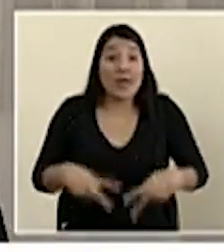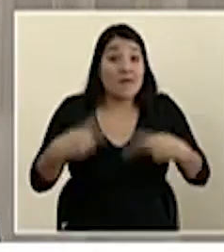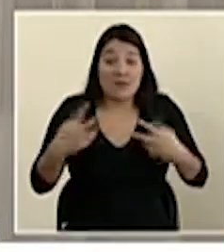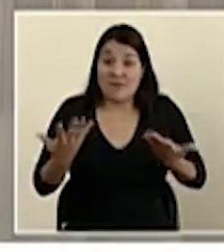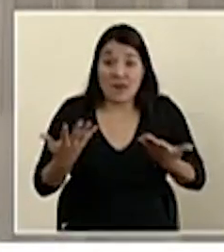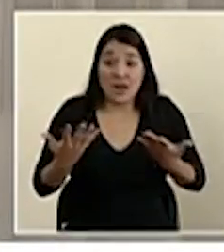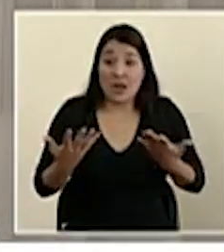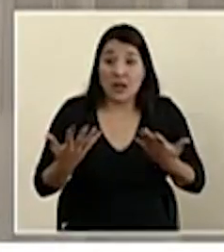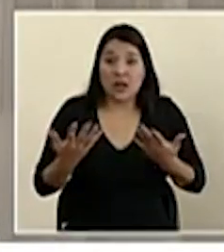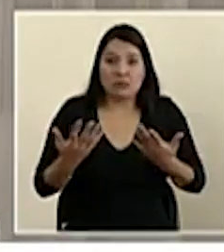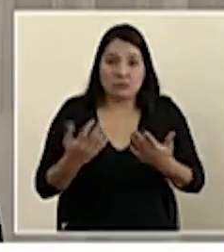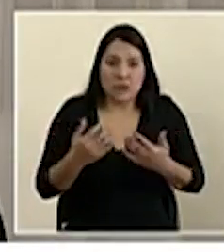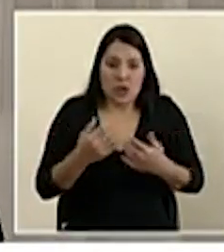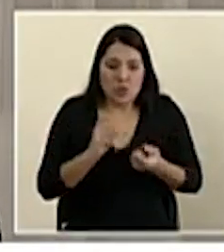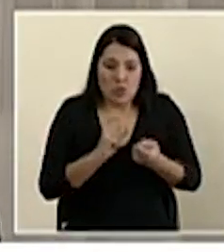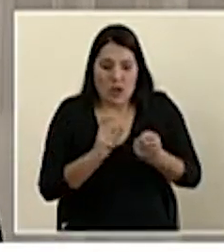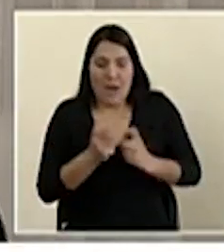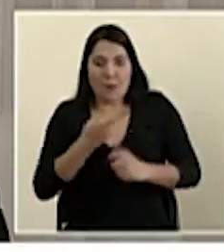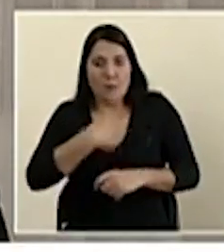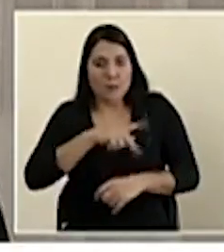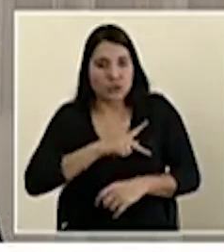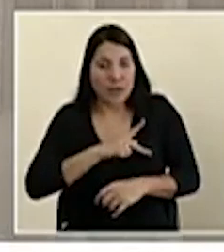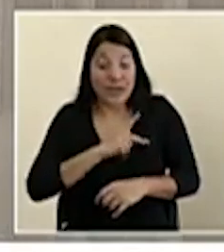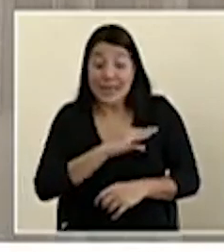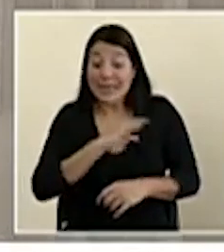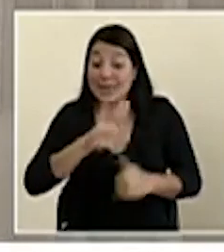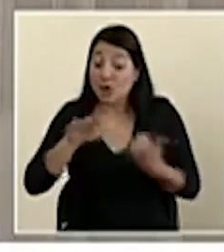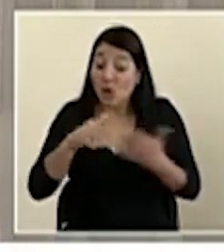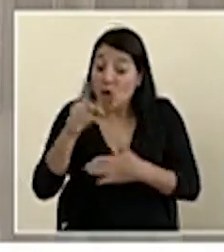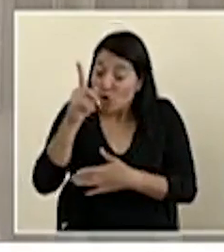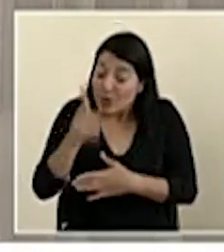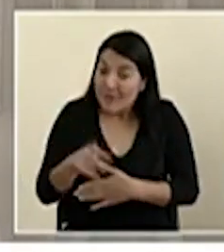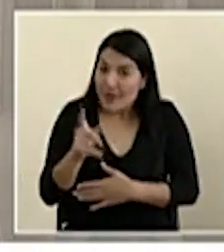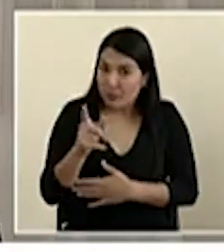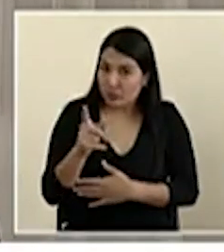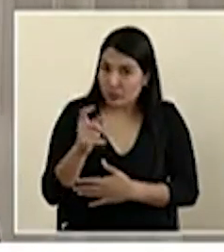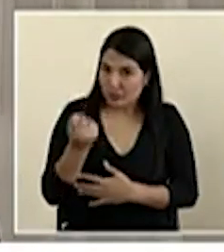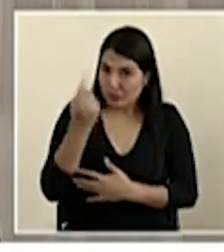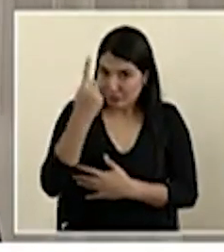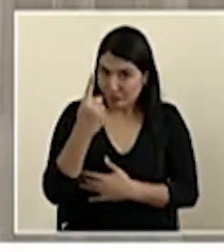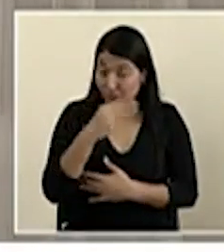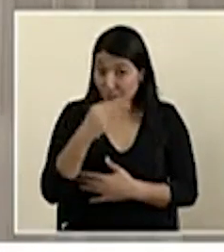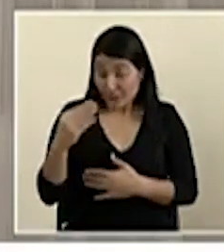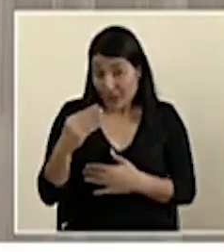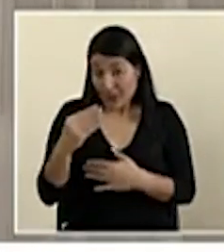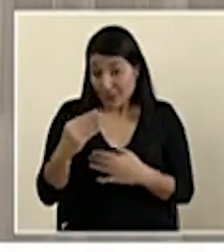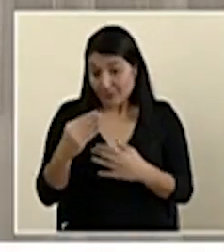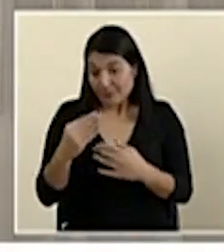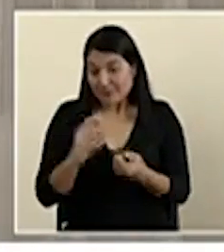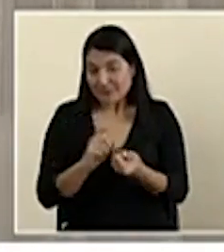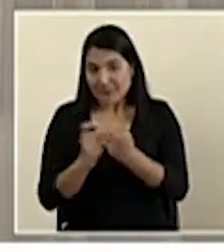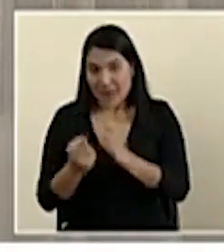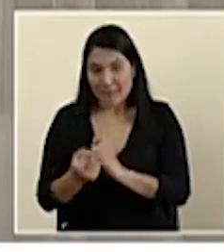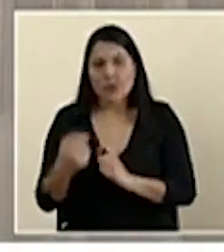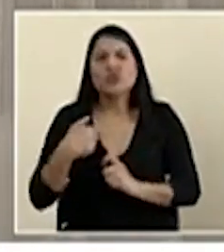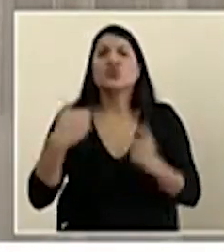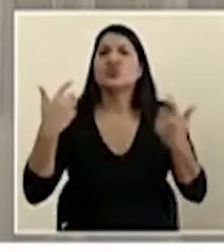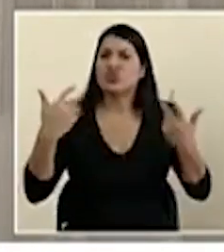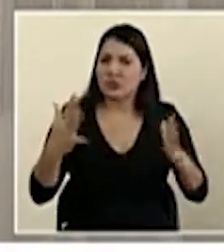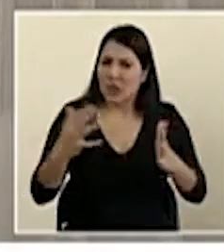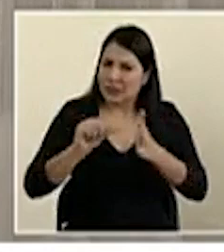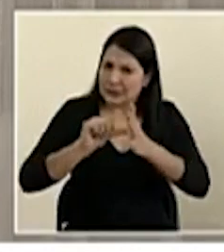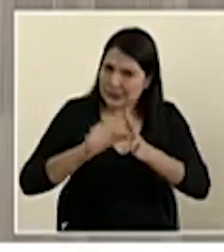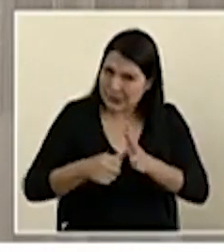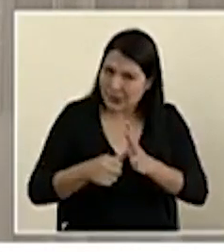adecuación personal, que todos tenemos que entrar en esa dinámica. Así que yo insisto, lo hemos venido